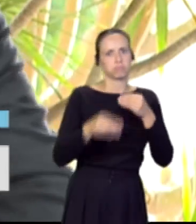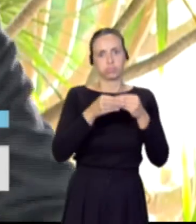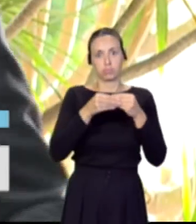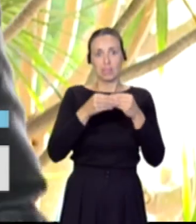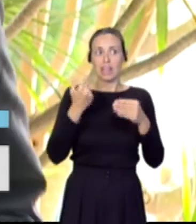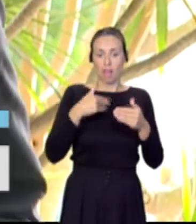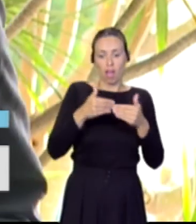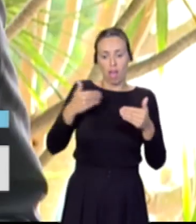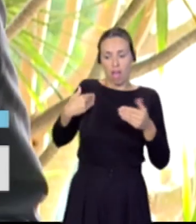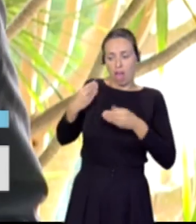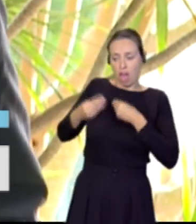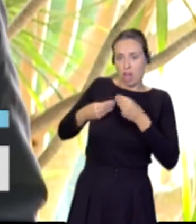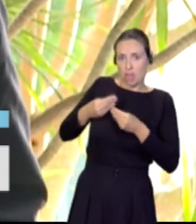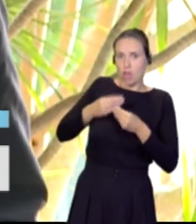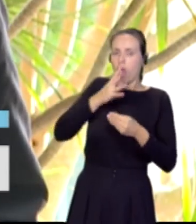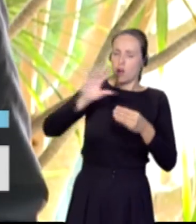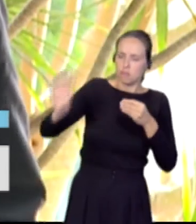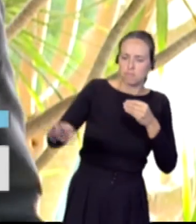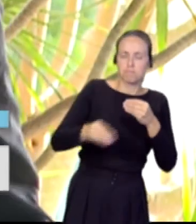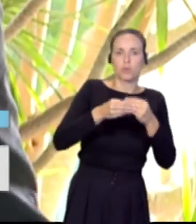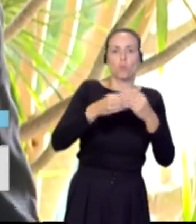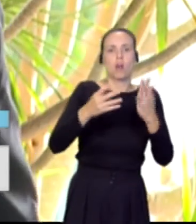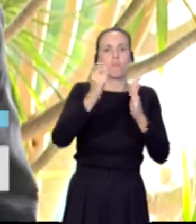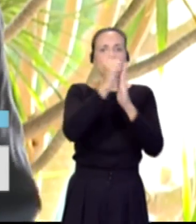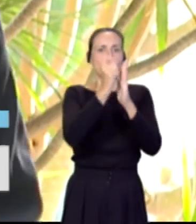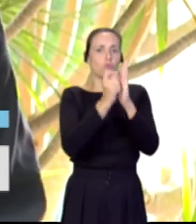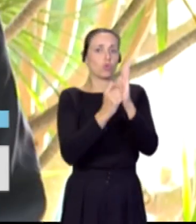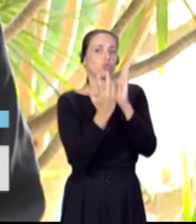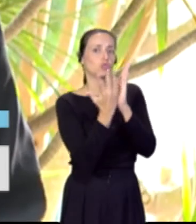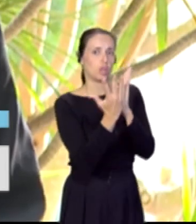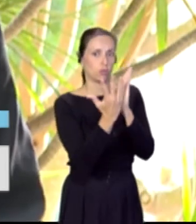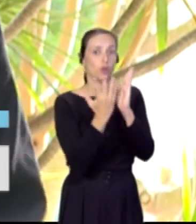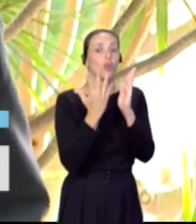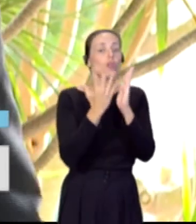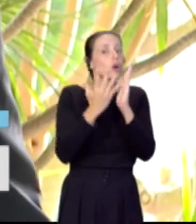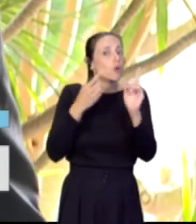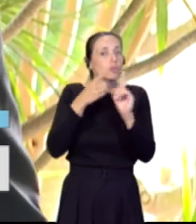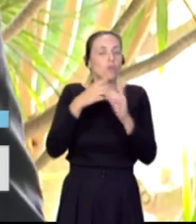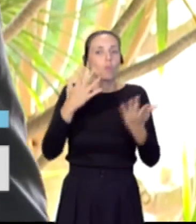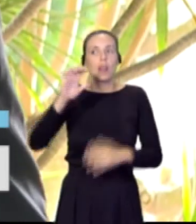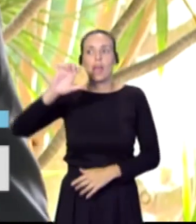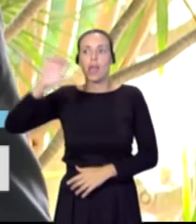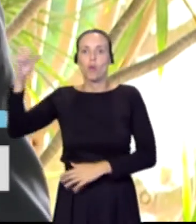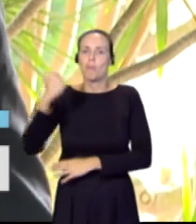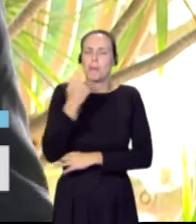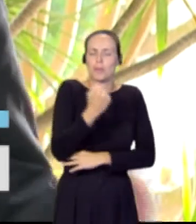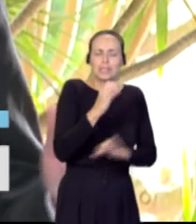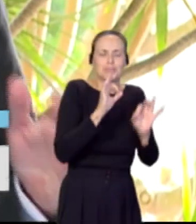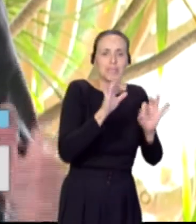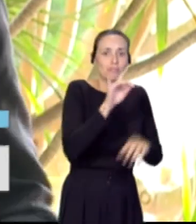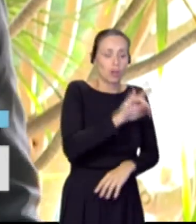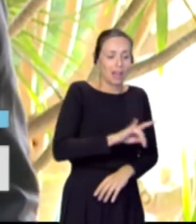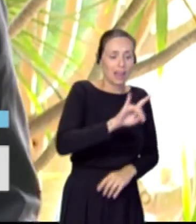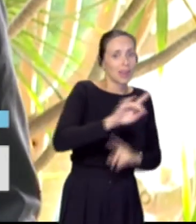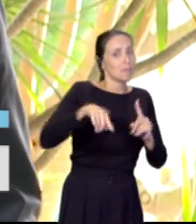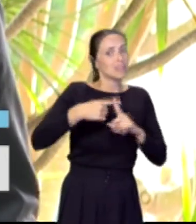conlleva cinco puntos de apoyo concreto europeo a las islas y a España para hacer